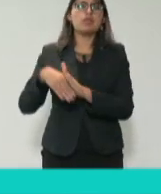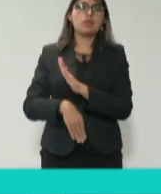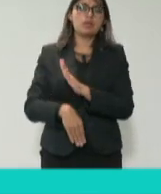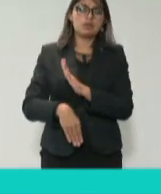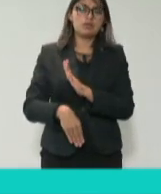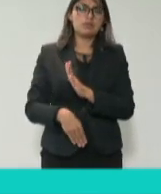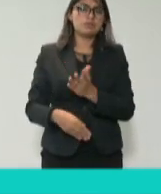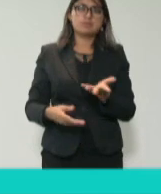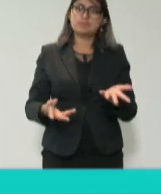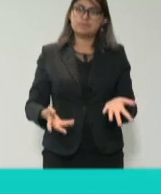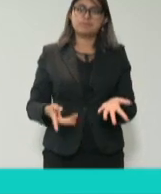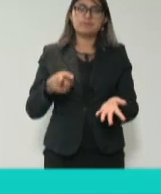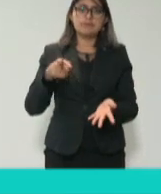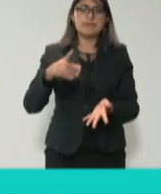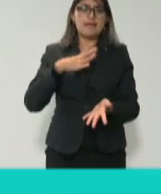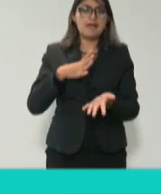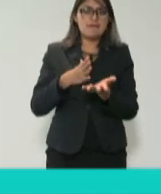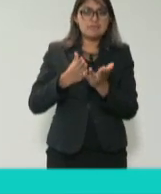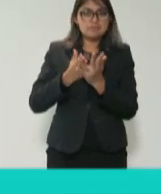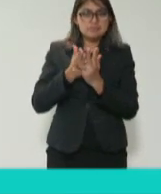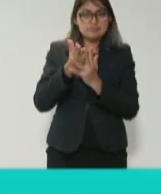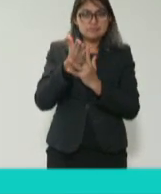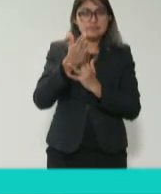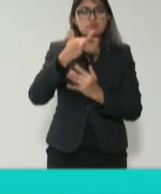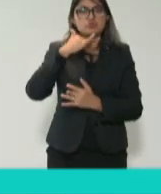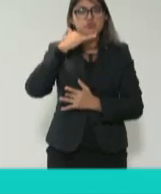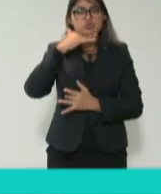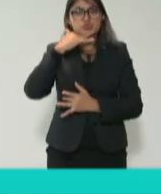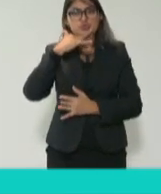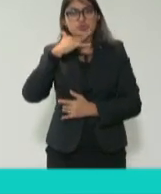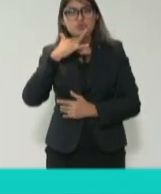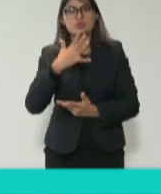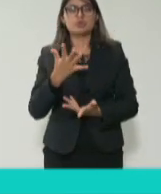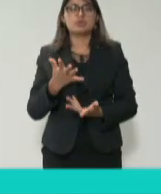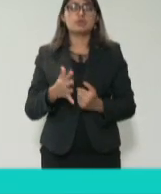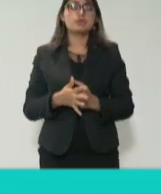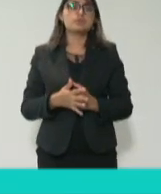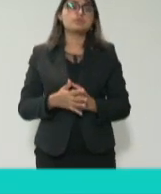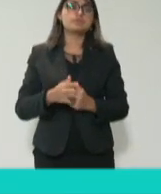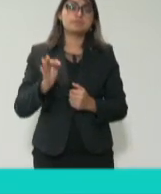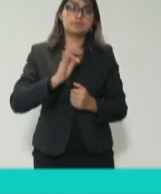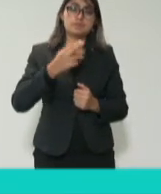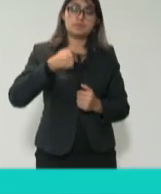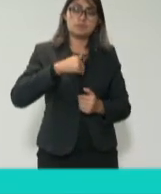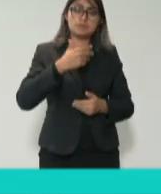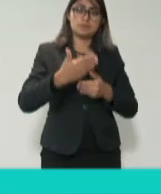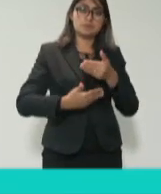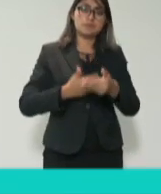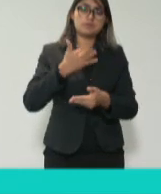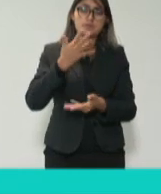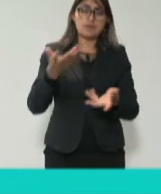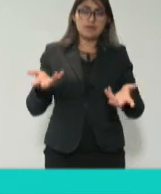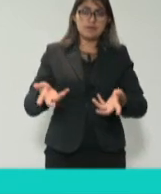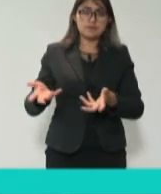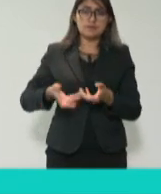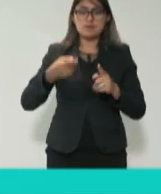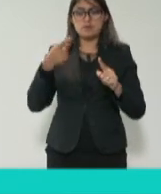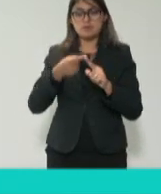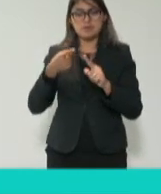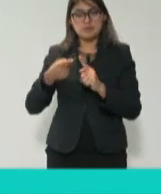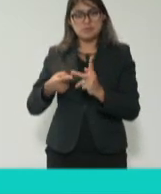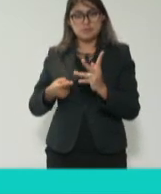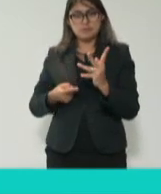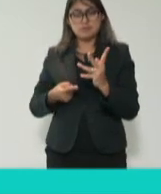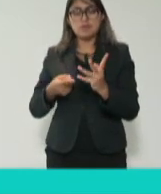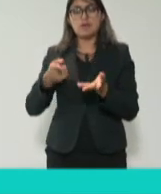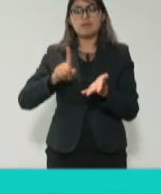corrupción. Es así que si trabajamos en todo esto, vamos a generar algo que se conoce de acuerdo con estos objetivos y con lo que tenemos en